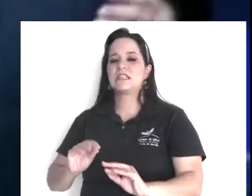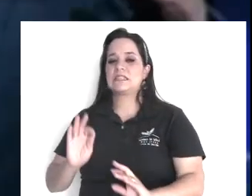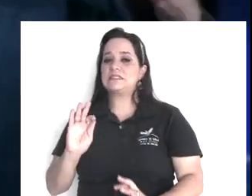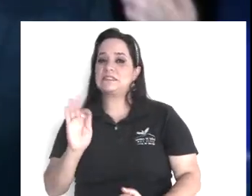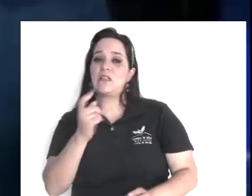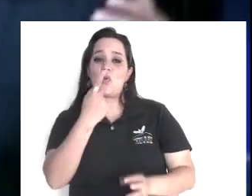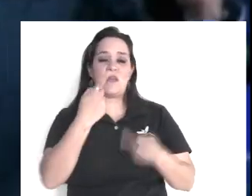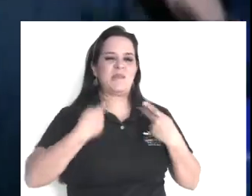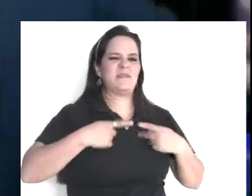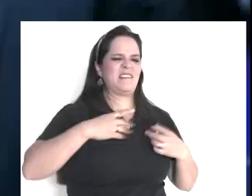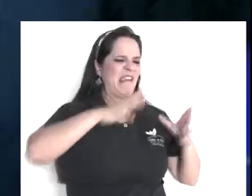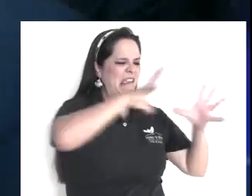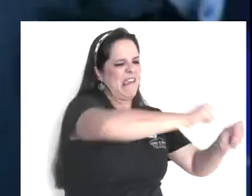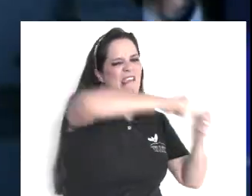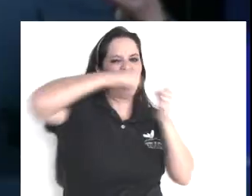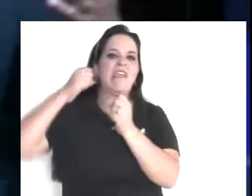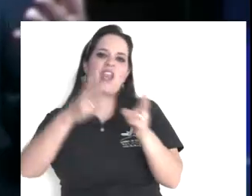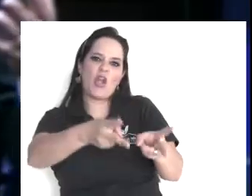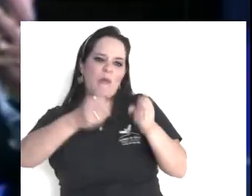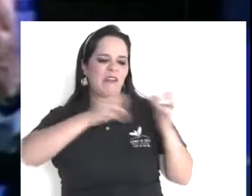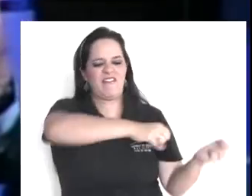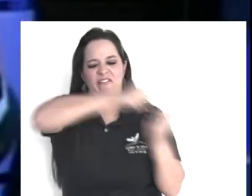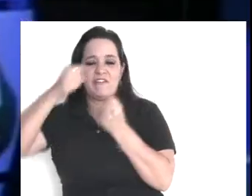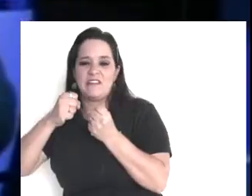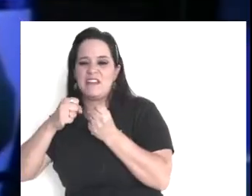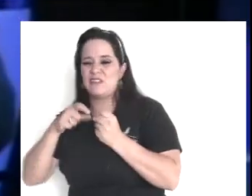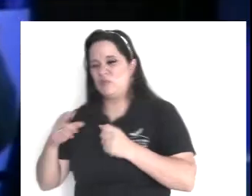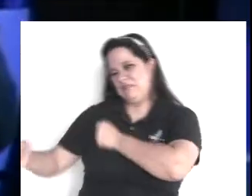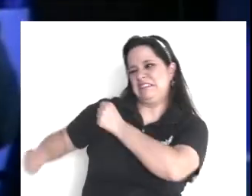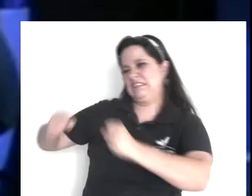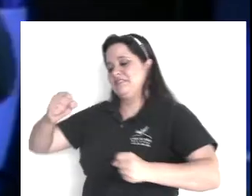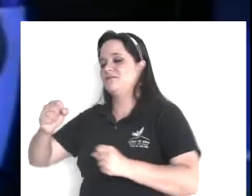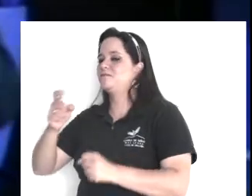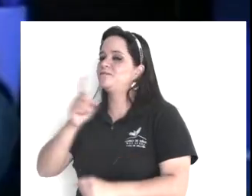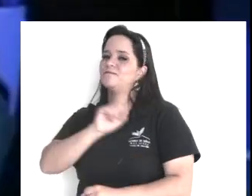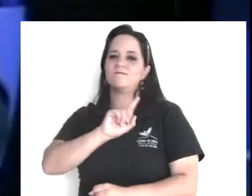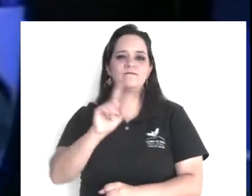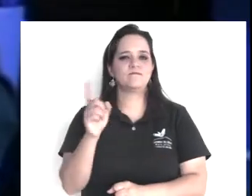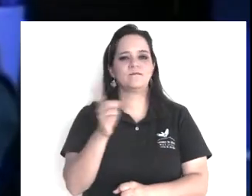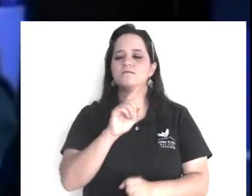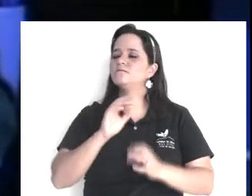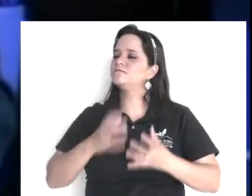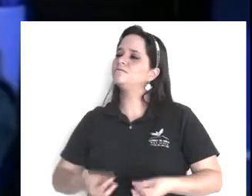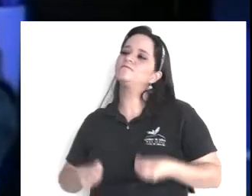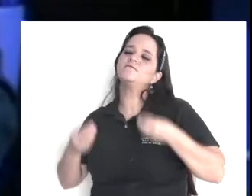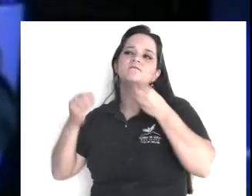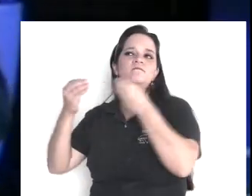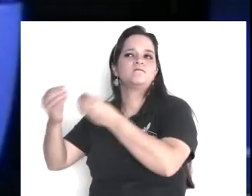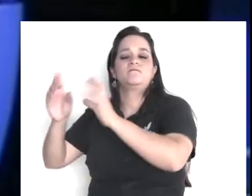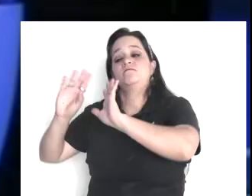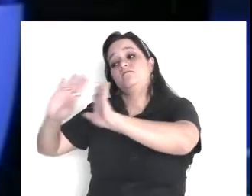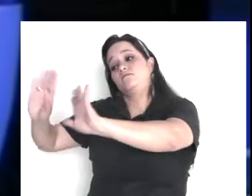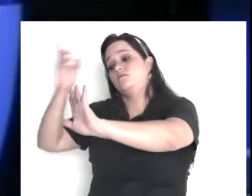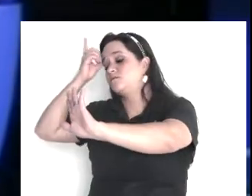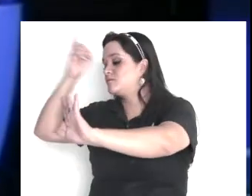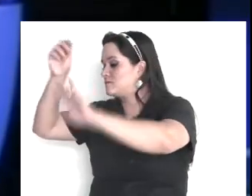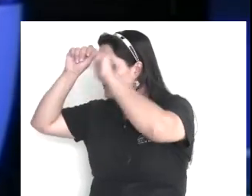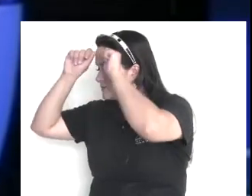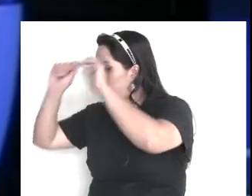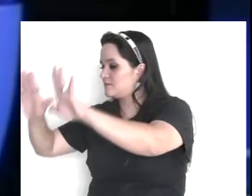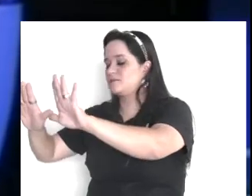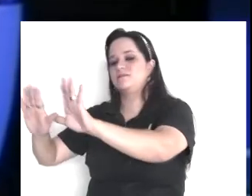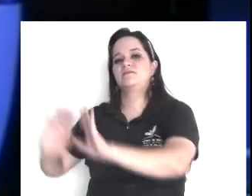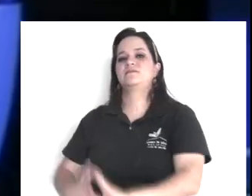quiere quitar las cosas, déjale todo, que está enseñando Jesús, está enseñando,